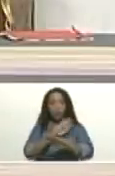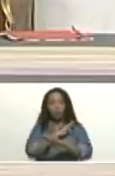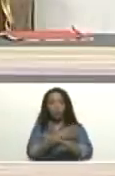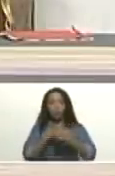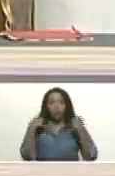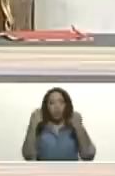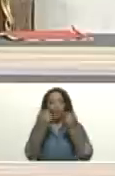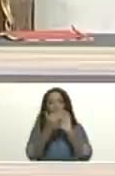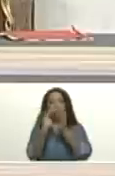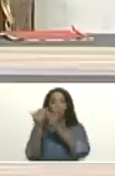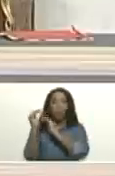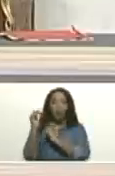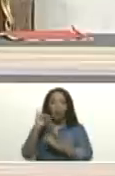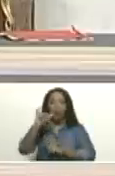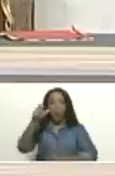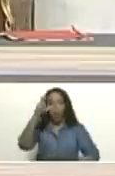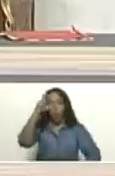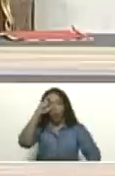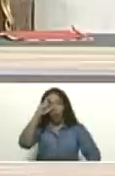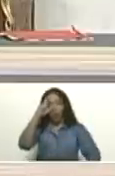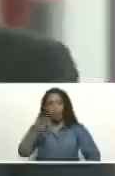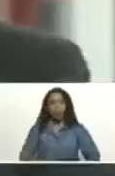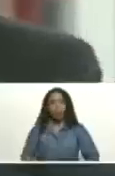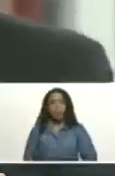para las Comunas, compañero Jorge Arriaza.